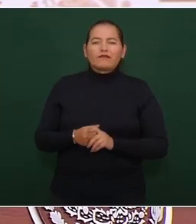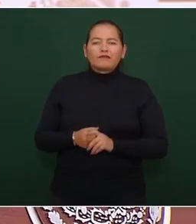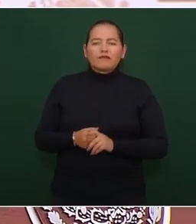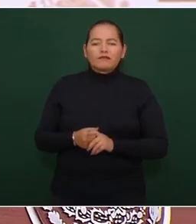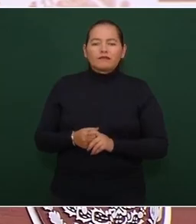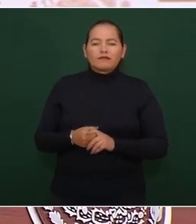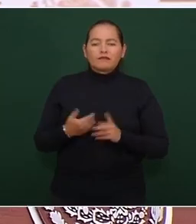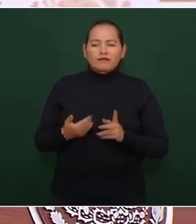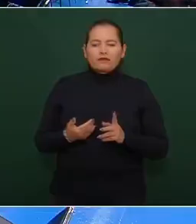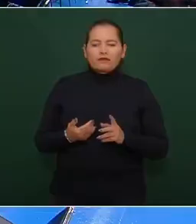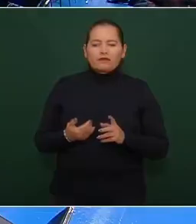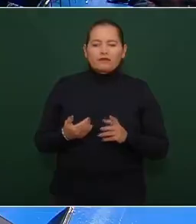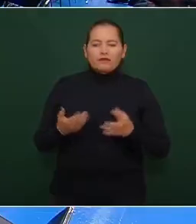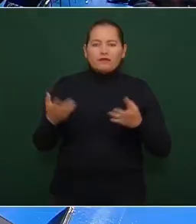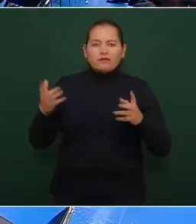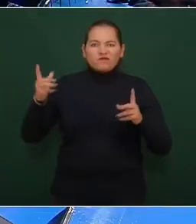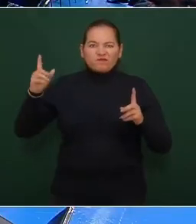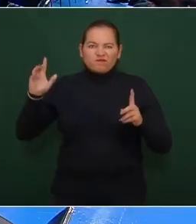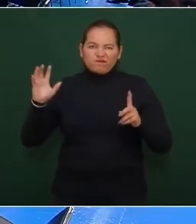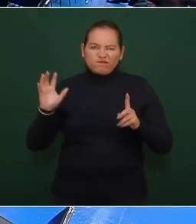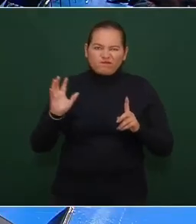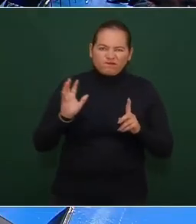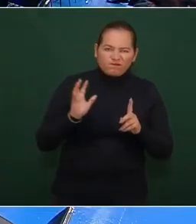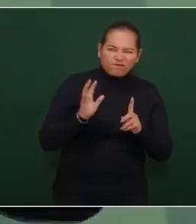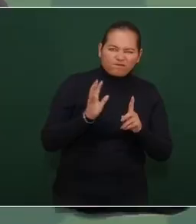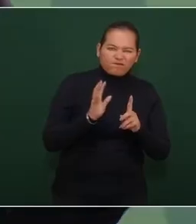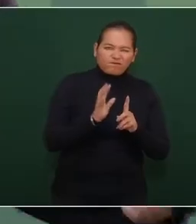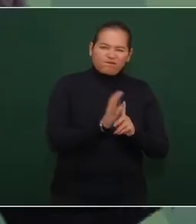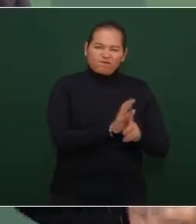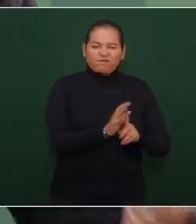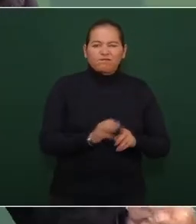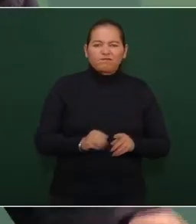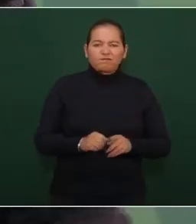con todo el impacto corporal